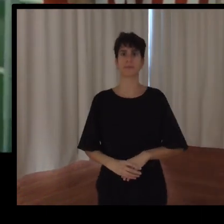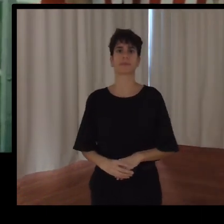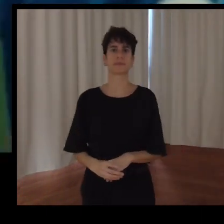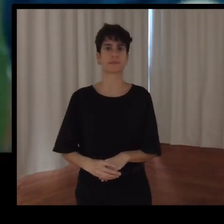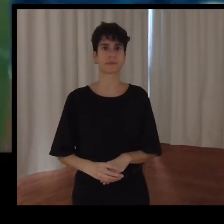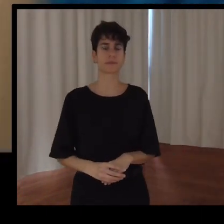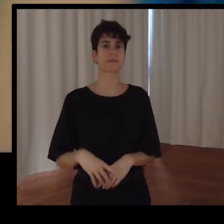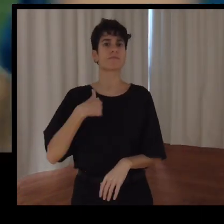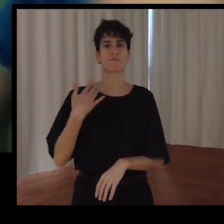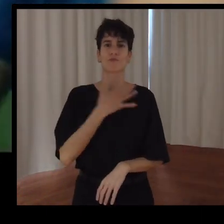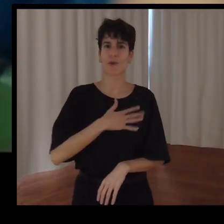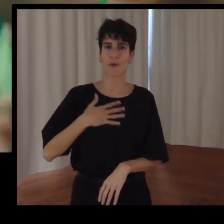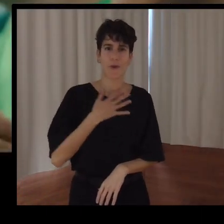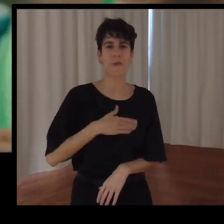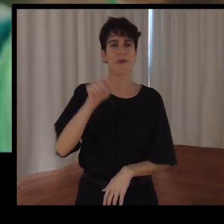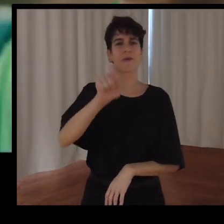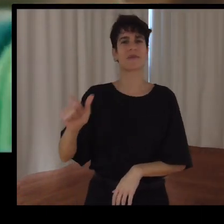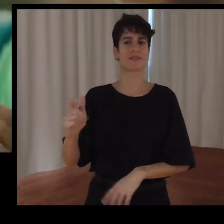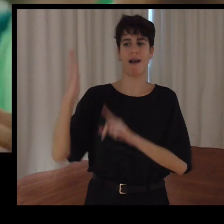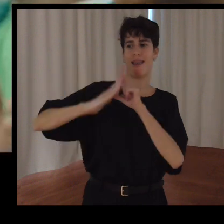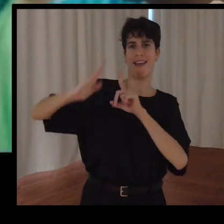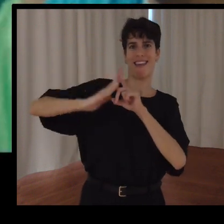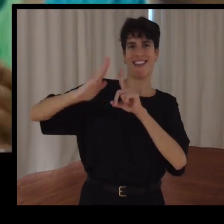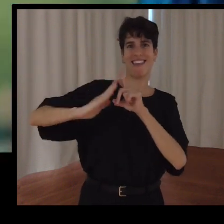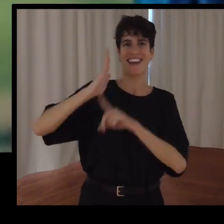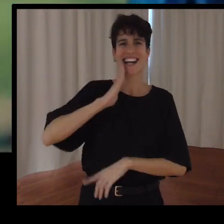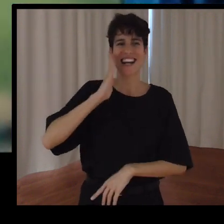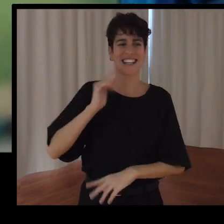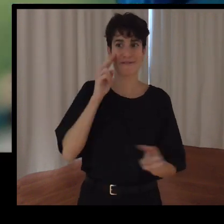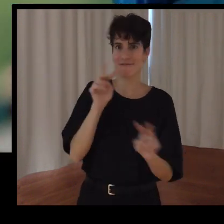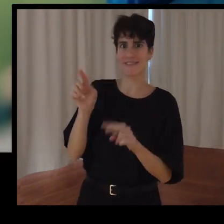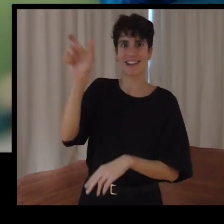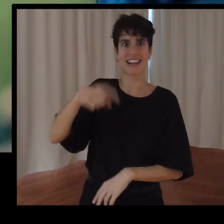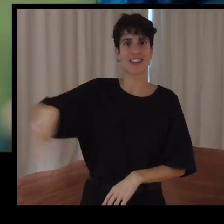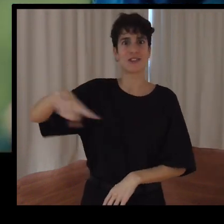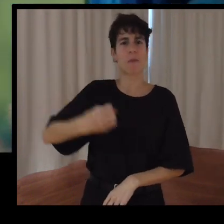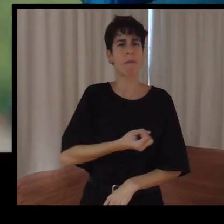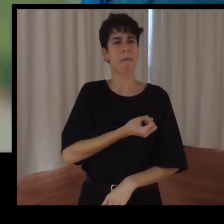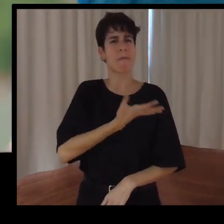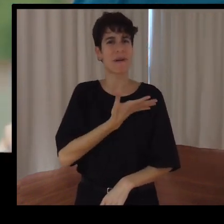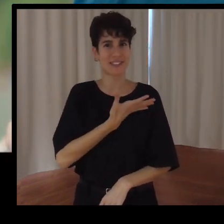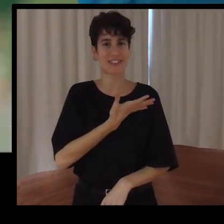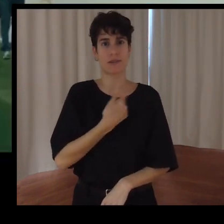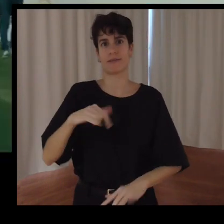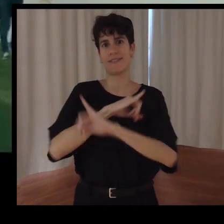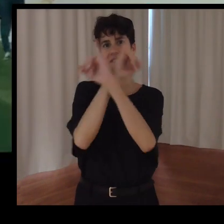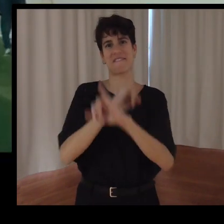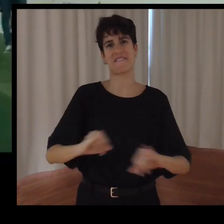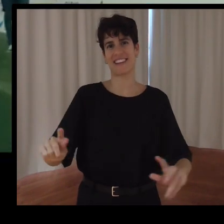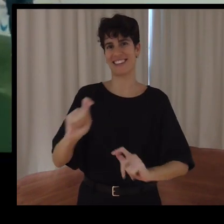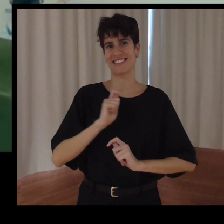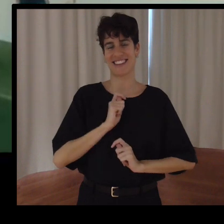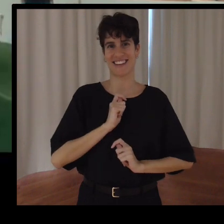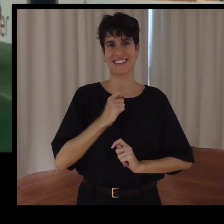cariño, he visto en ellos muchísima pasión, y eso me hace feliz. La verdad es que he pasado un